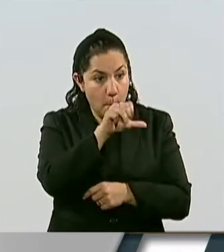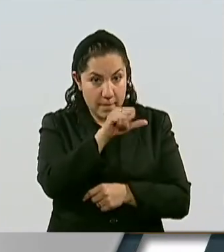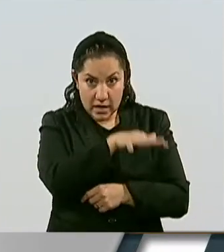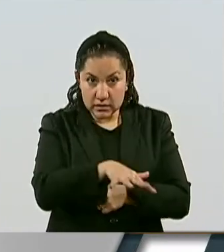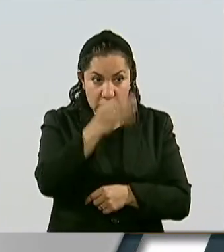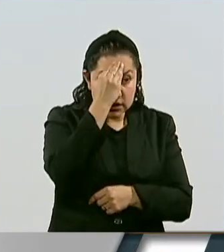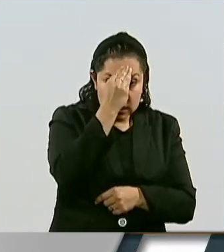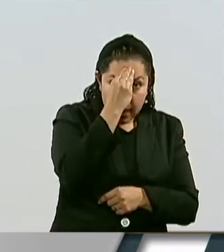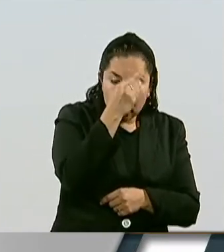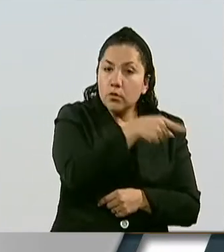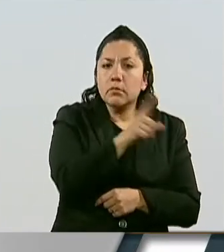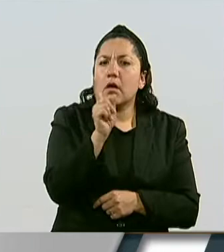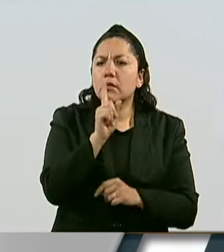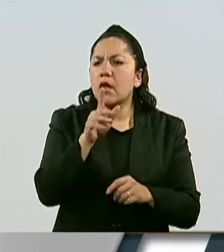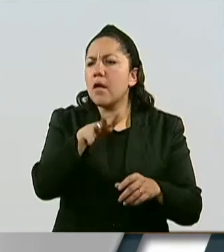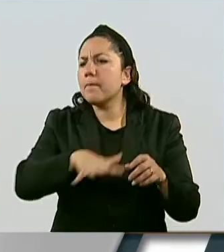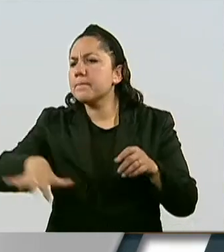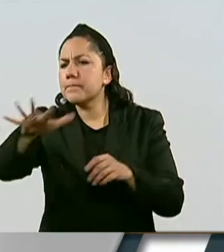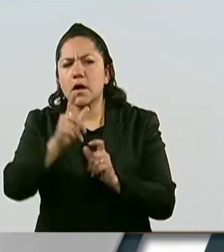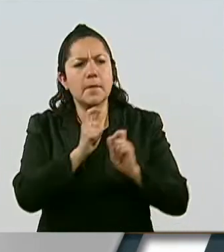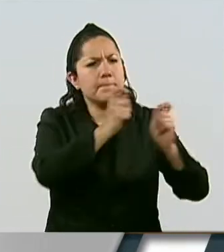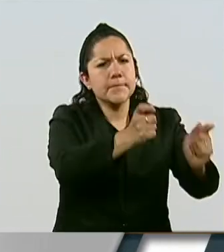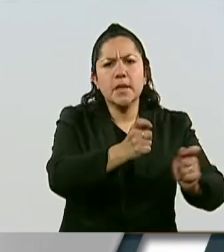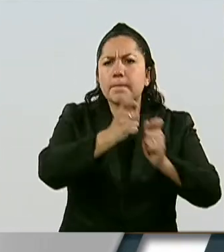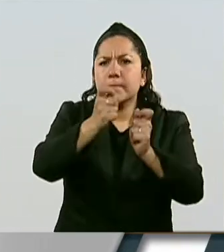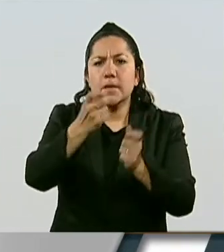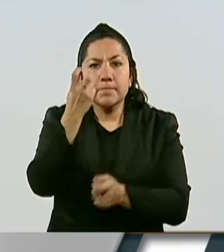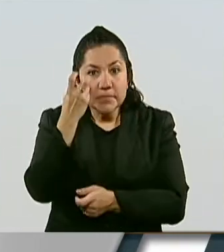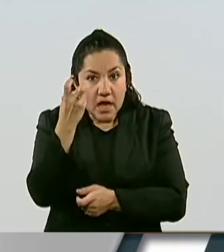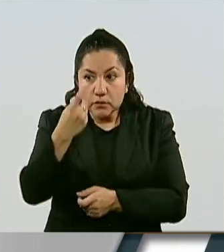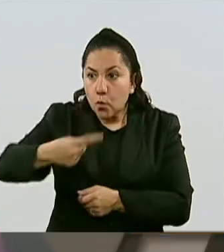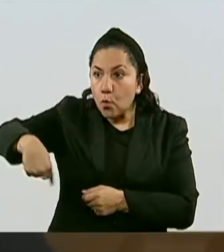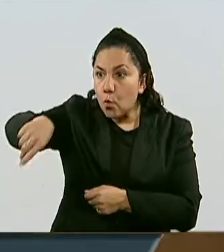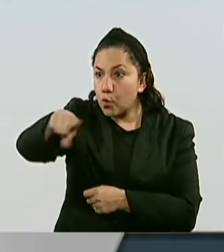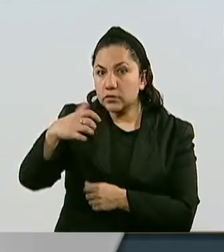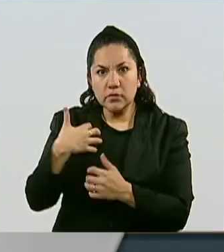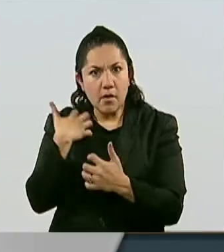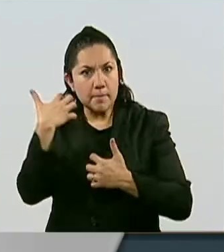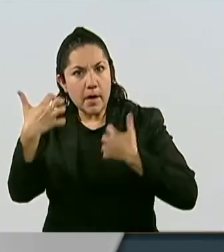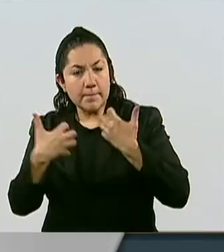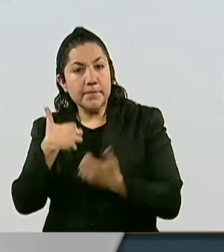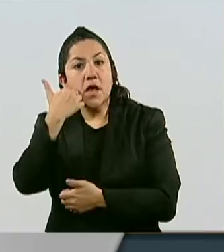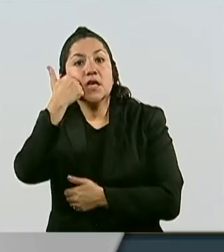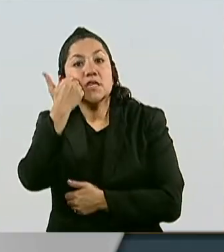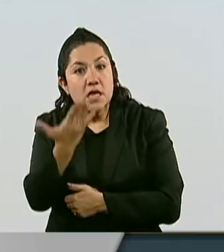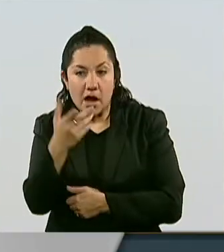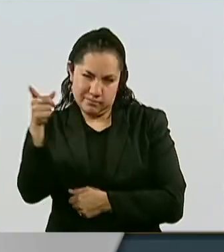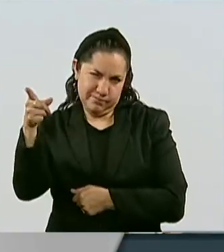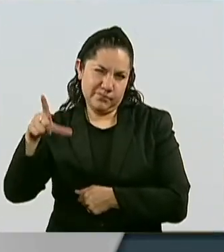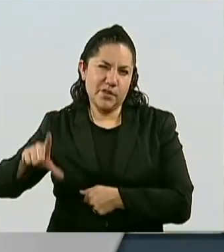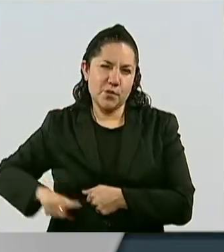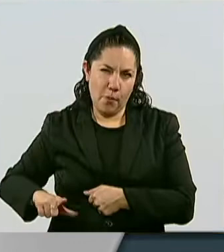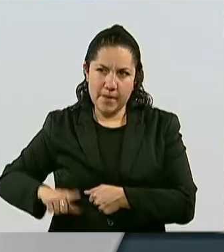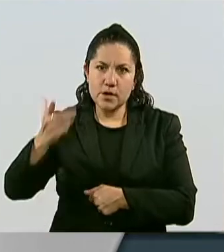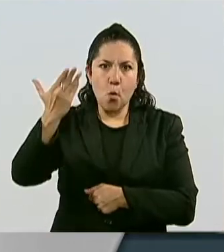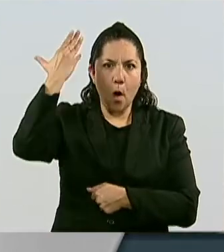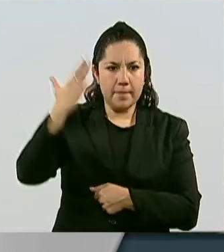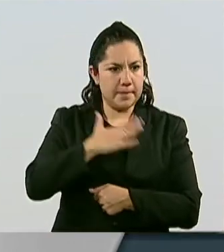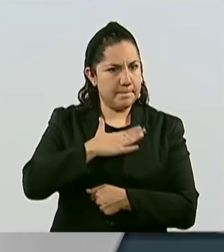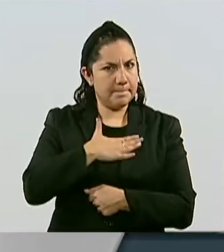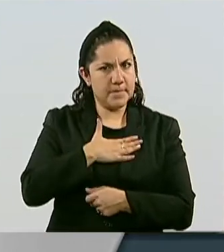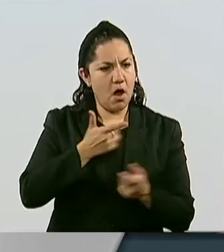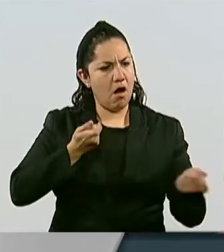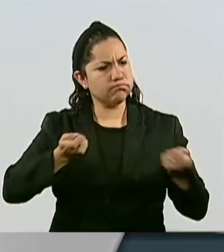lo que ustedes están reclamando, de la pérdida de estos privilegios y de estas concesiones que el anterior gobierno quería hacer. Para el